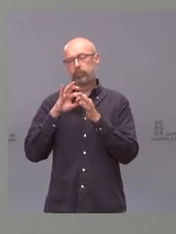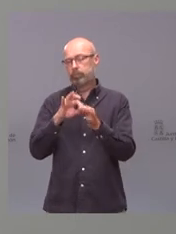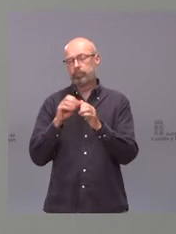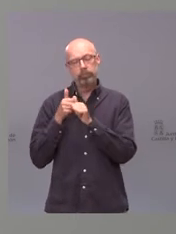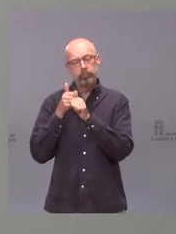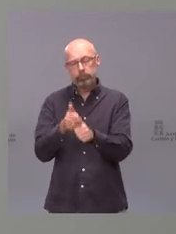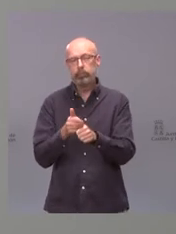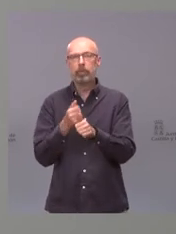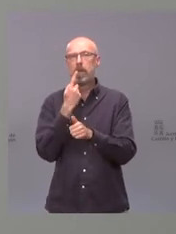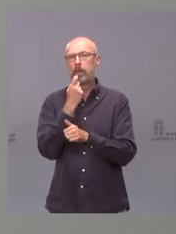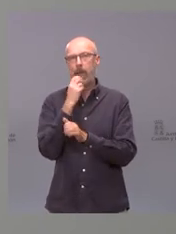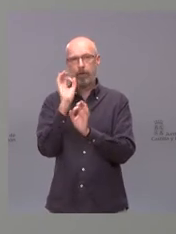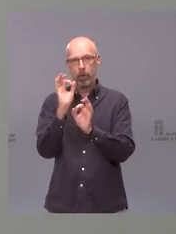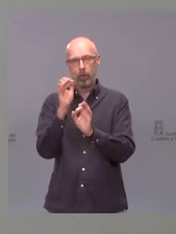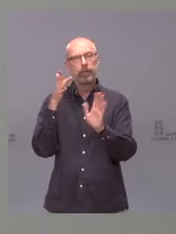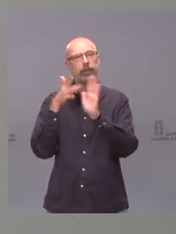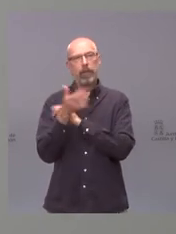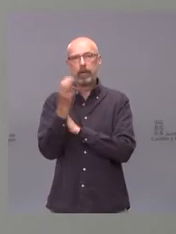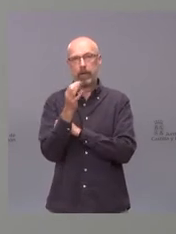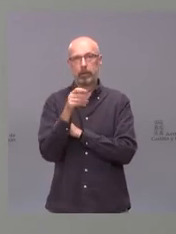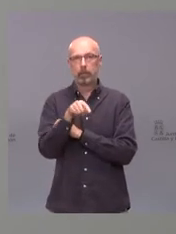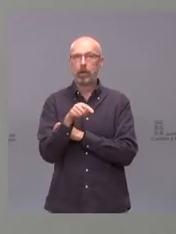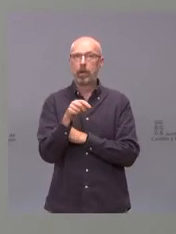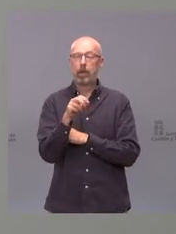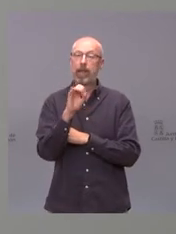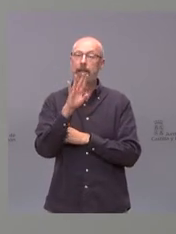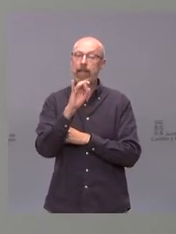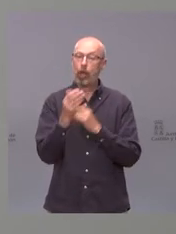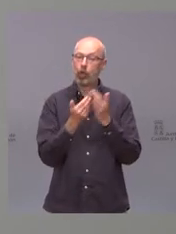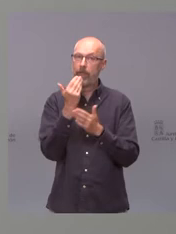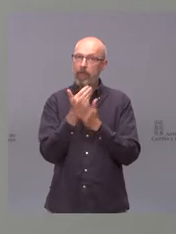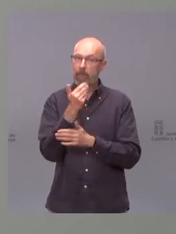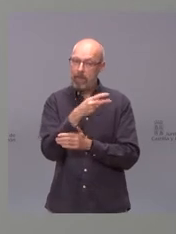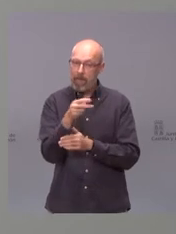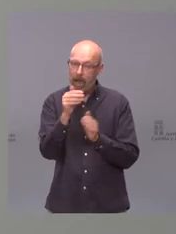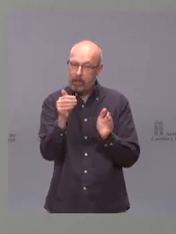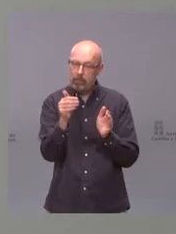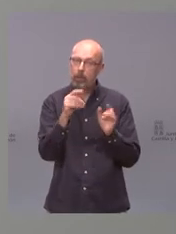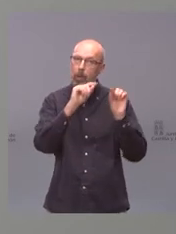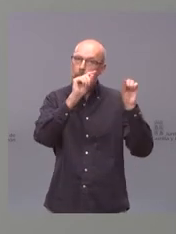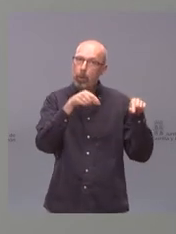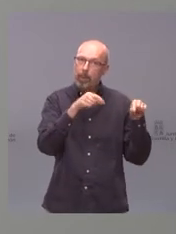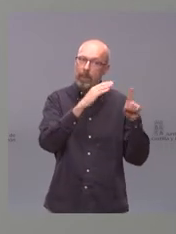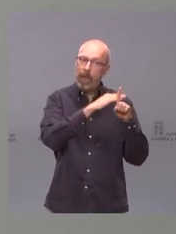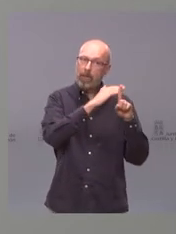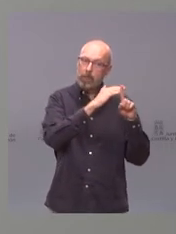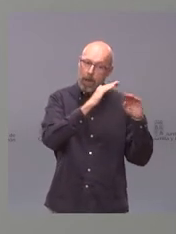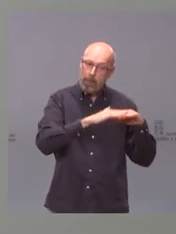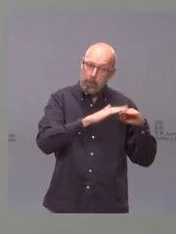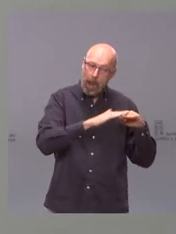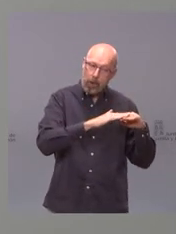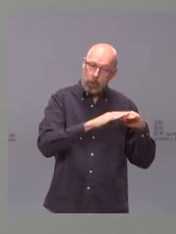que durante 14 días una provincia se tiene que mantener en los niveles más bajos